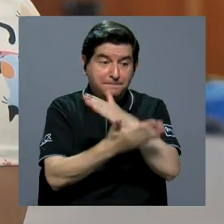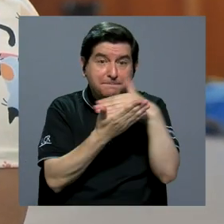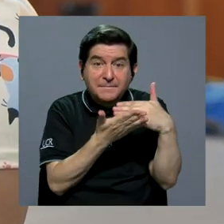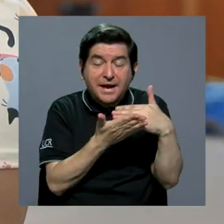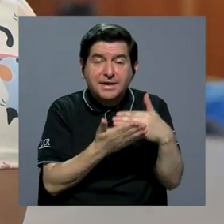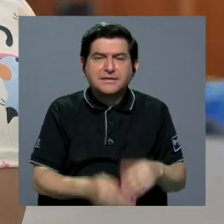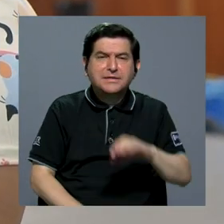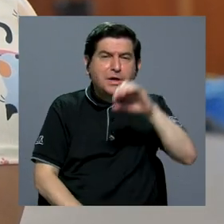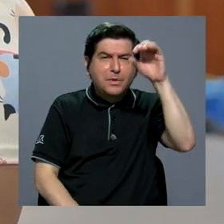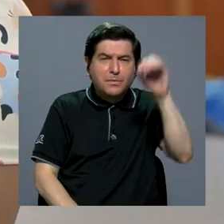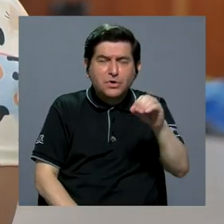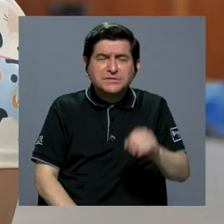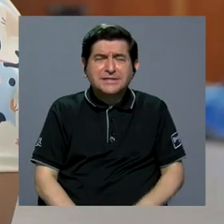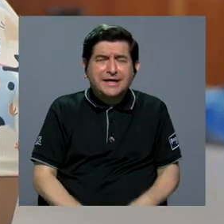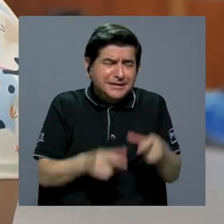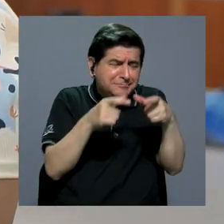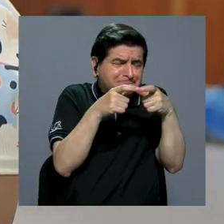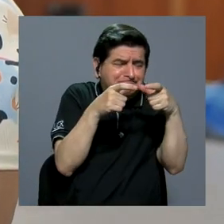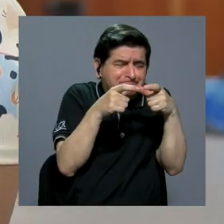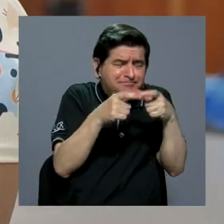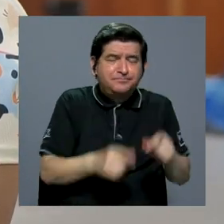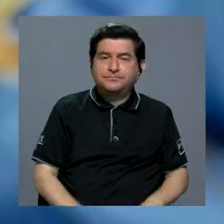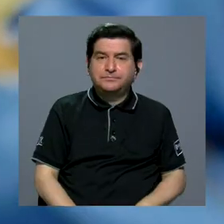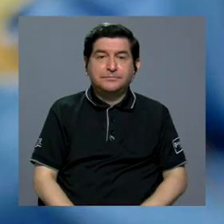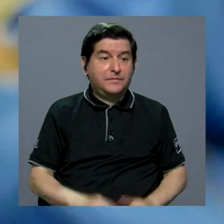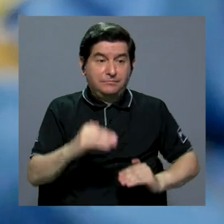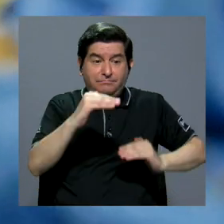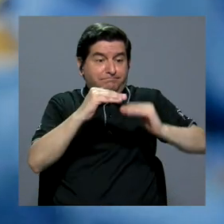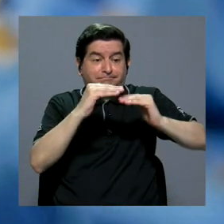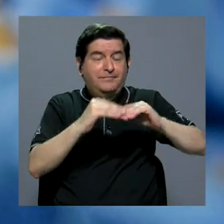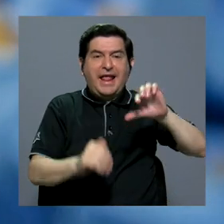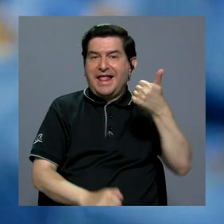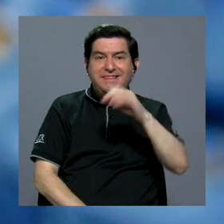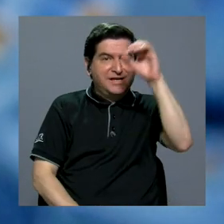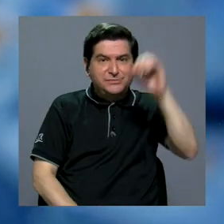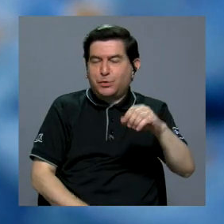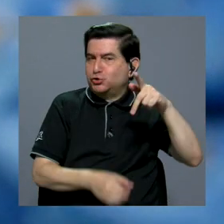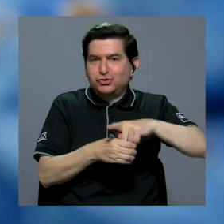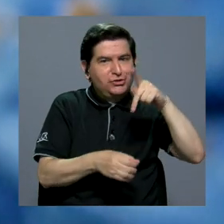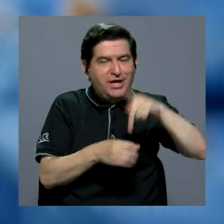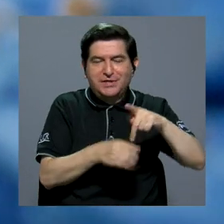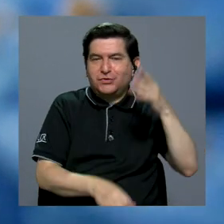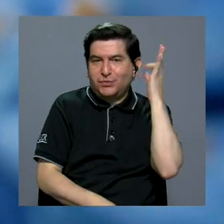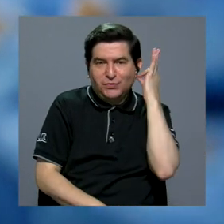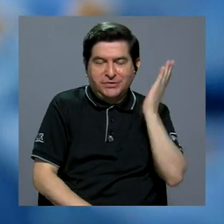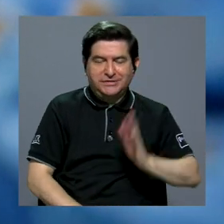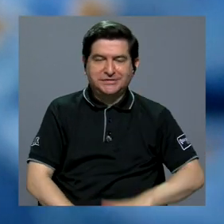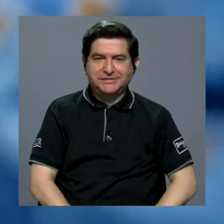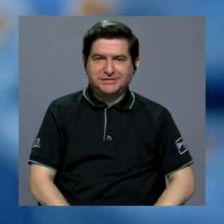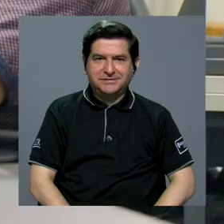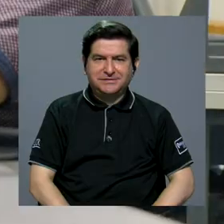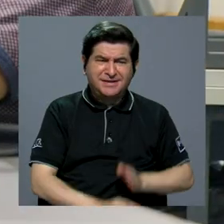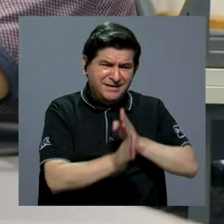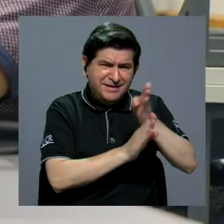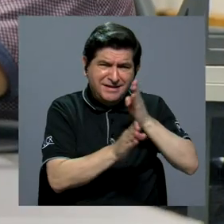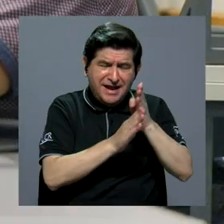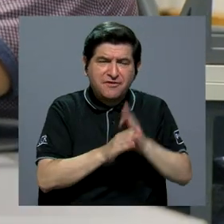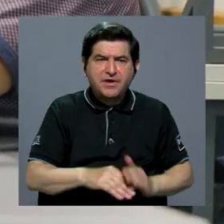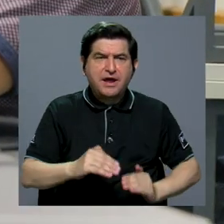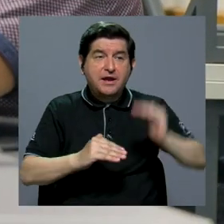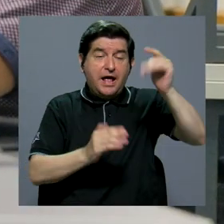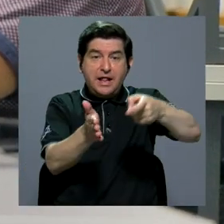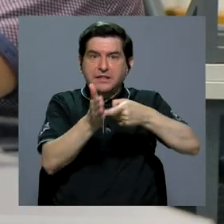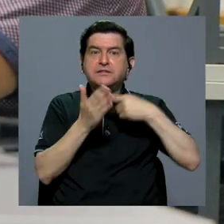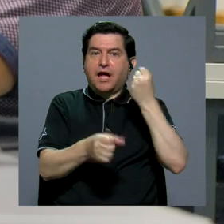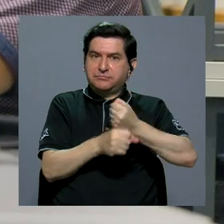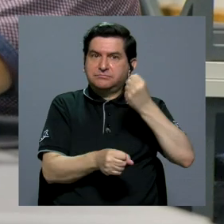forma parte del porcentaje minoritario que no alcanza el 10% de participación femenina en carreras de